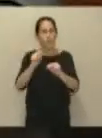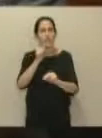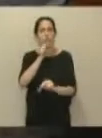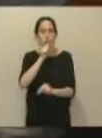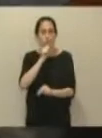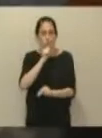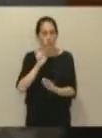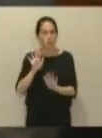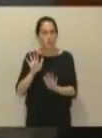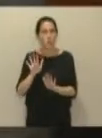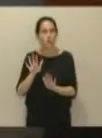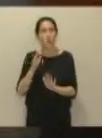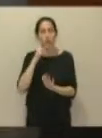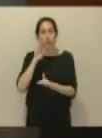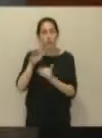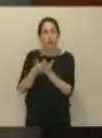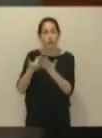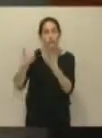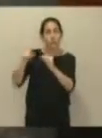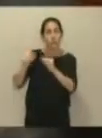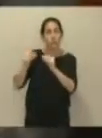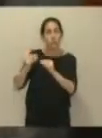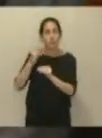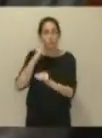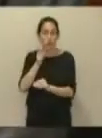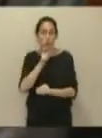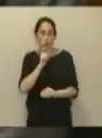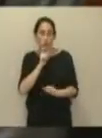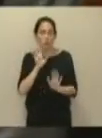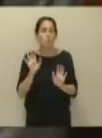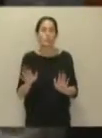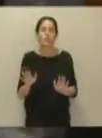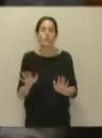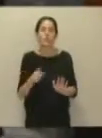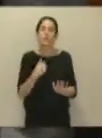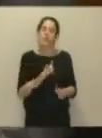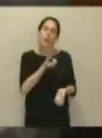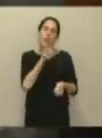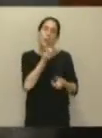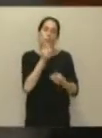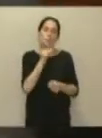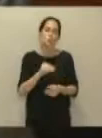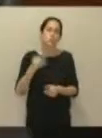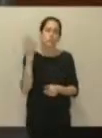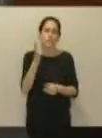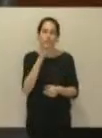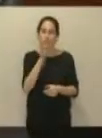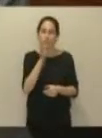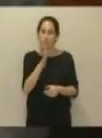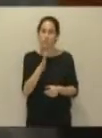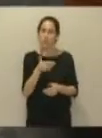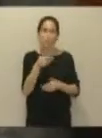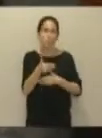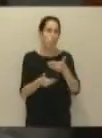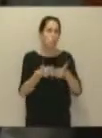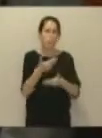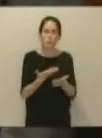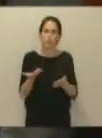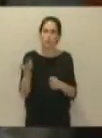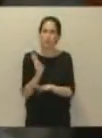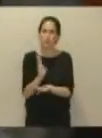y que veremos cómo concluye, pero tenemos datos suficientes para, en fin, extremar todos los procedimientos